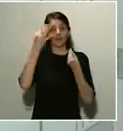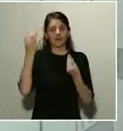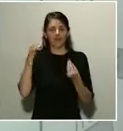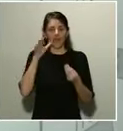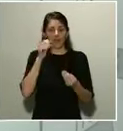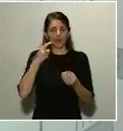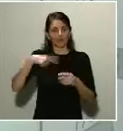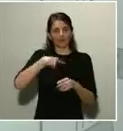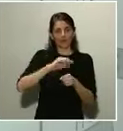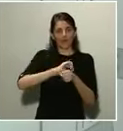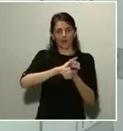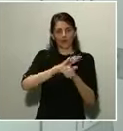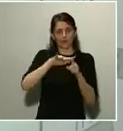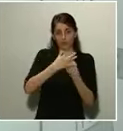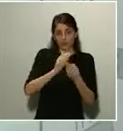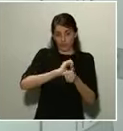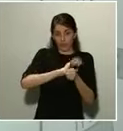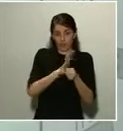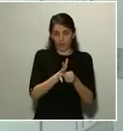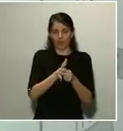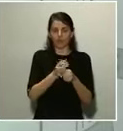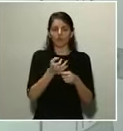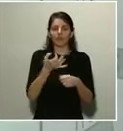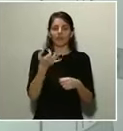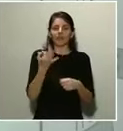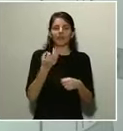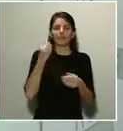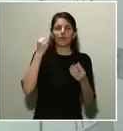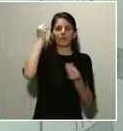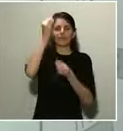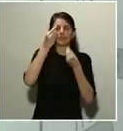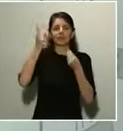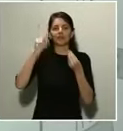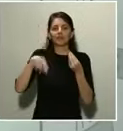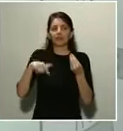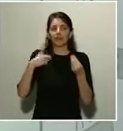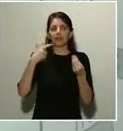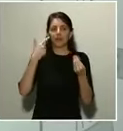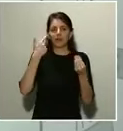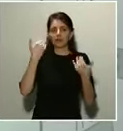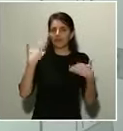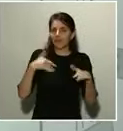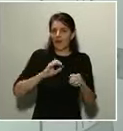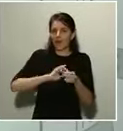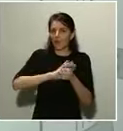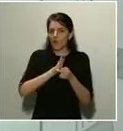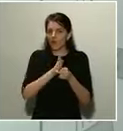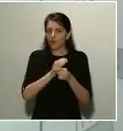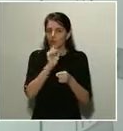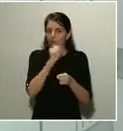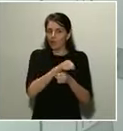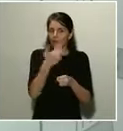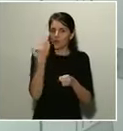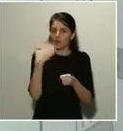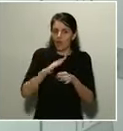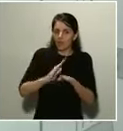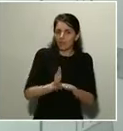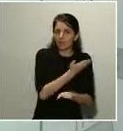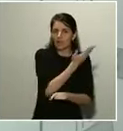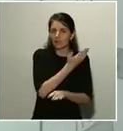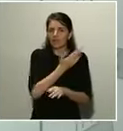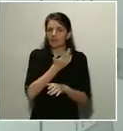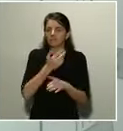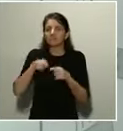pensar también en cómo estaremos una vez superada esta batalla. Y en ese sentido, pues hay que